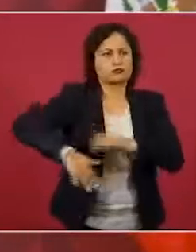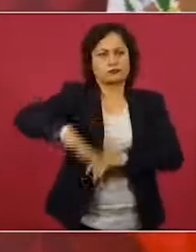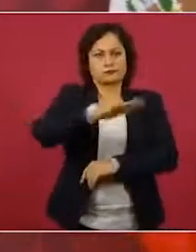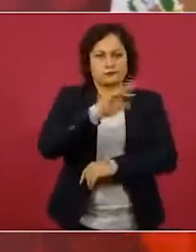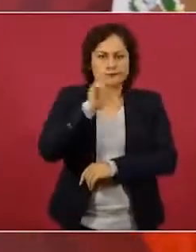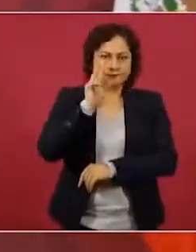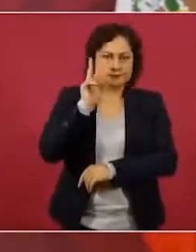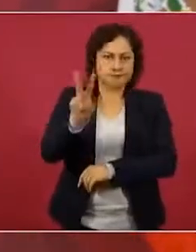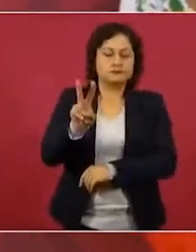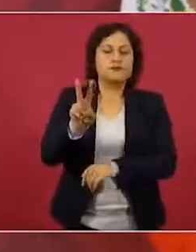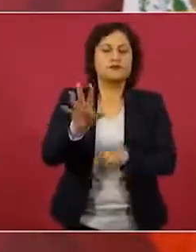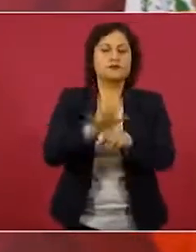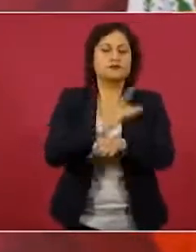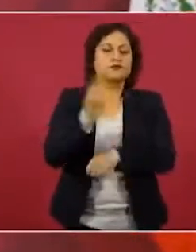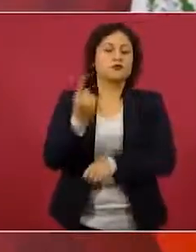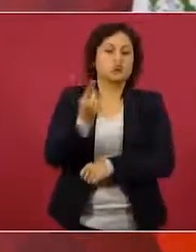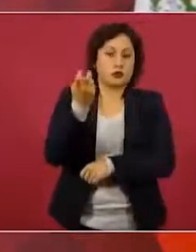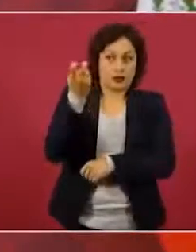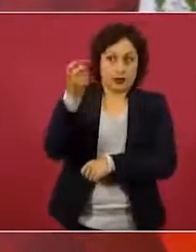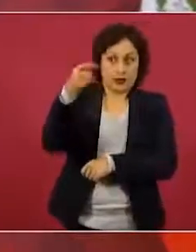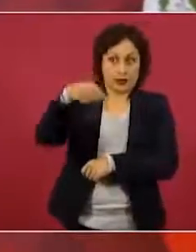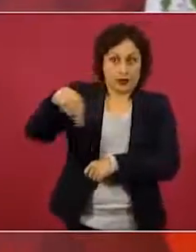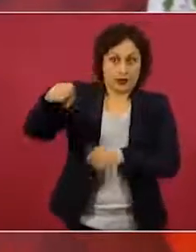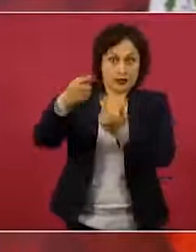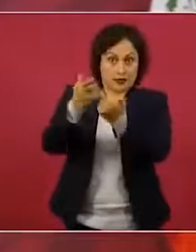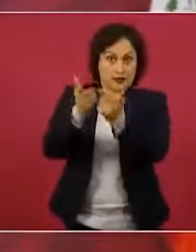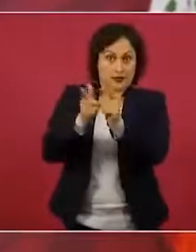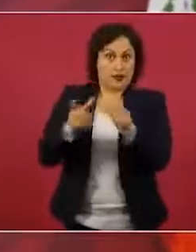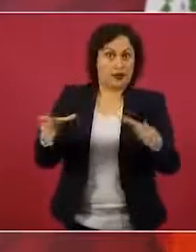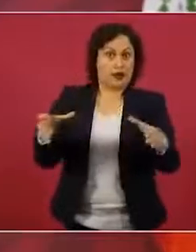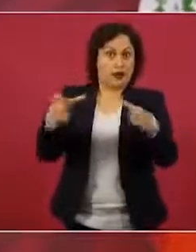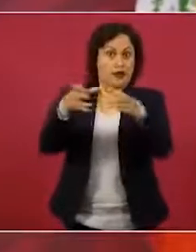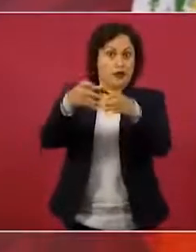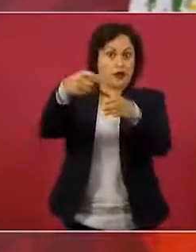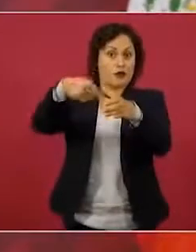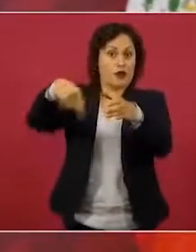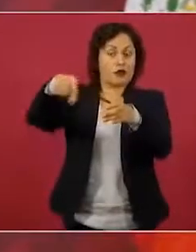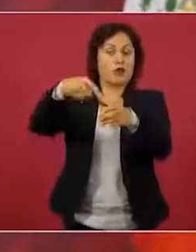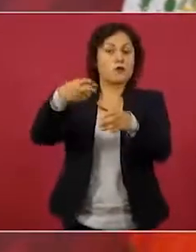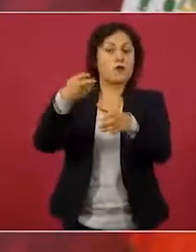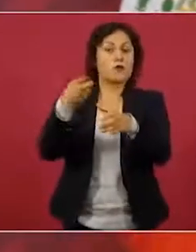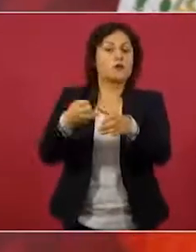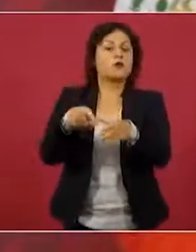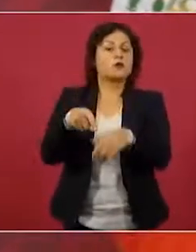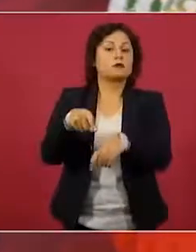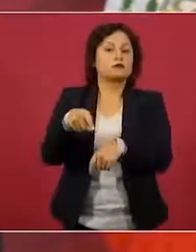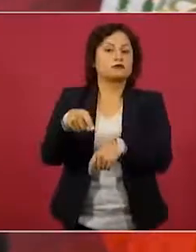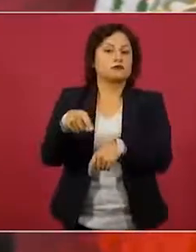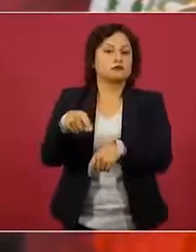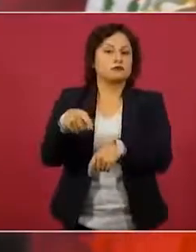grupo que actúa